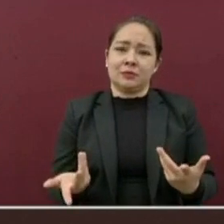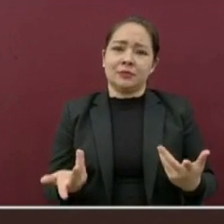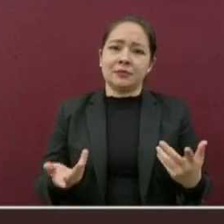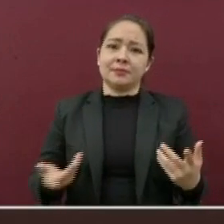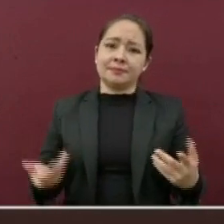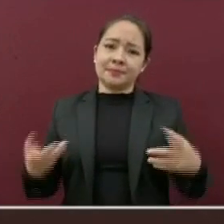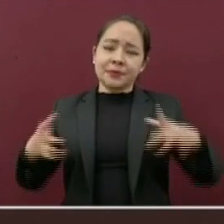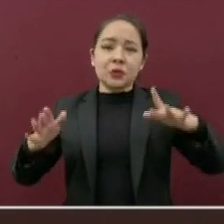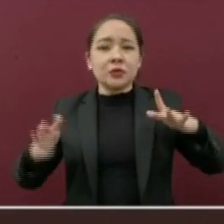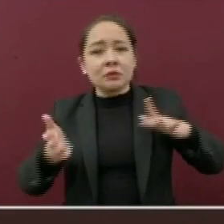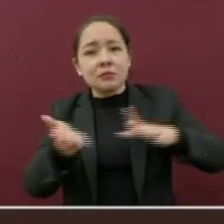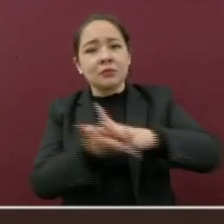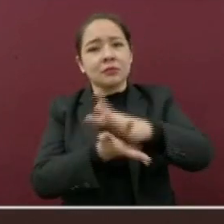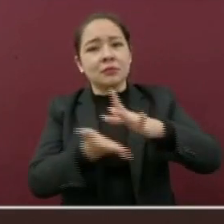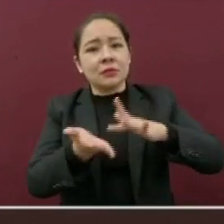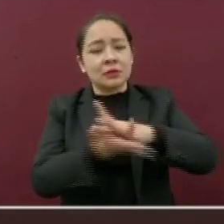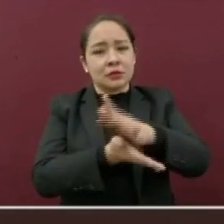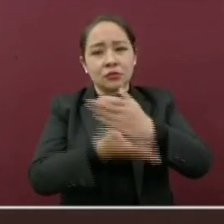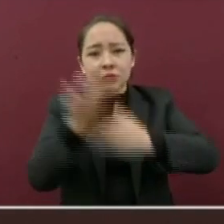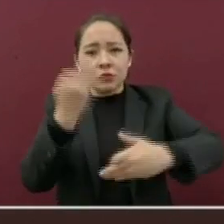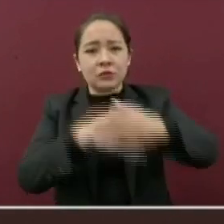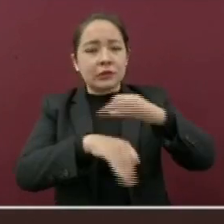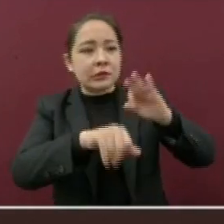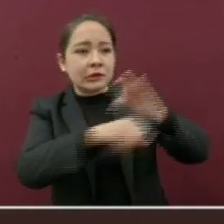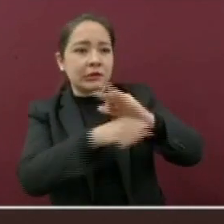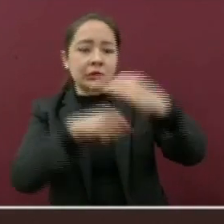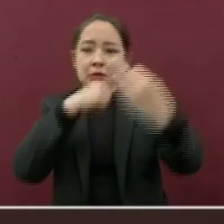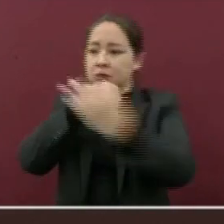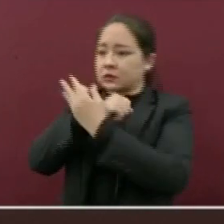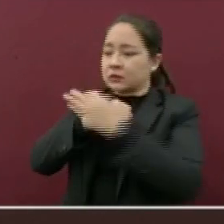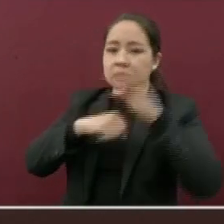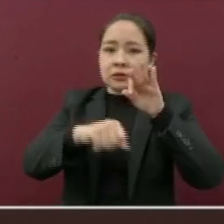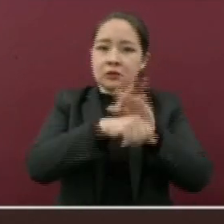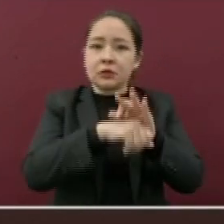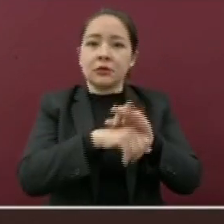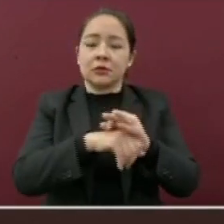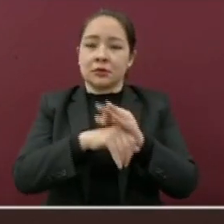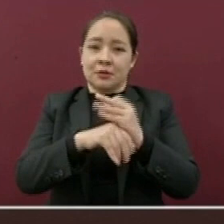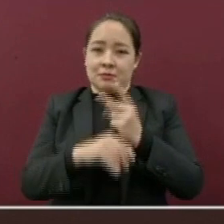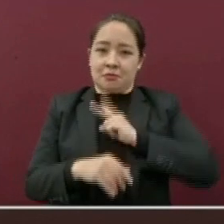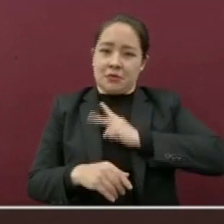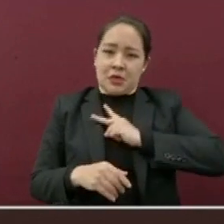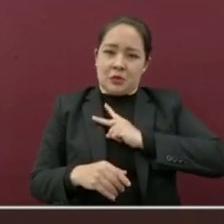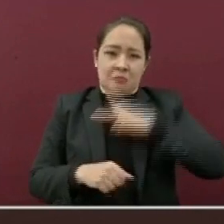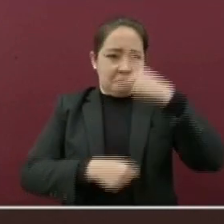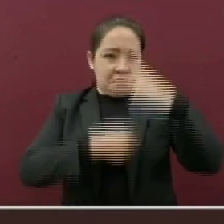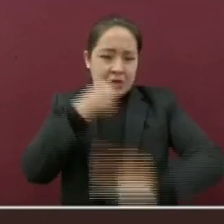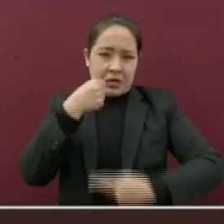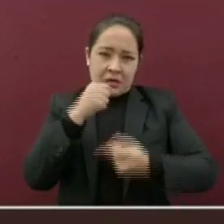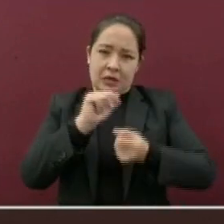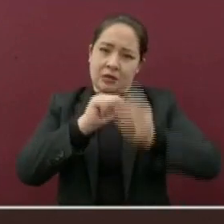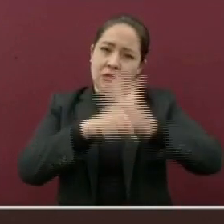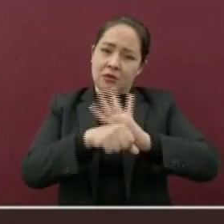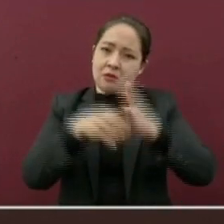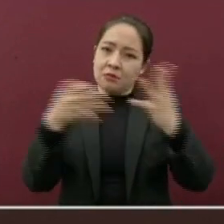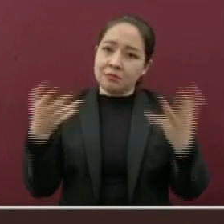a los nuestros de este virus letal que, pareciera o no,